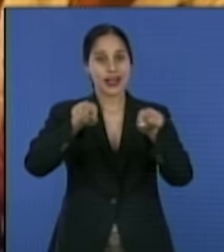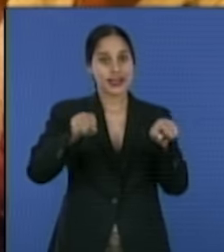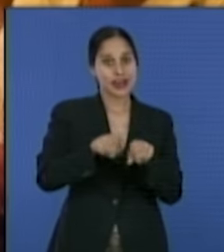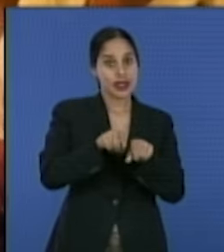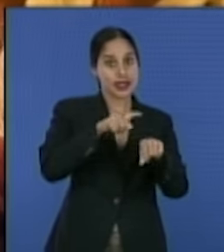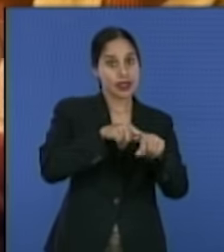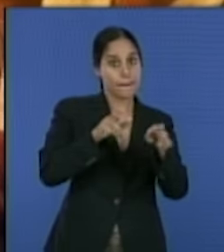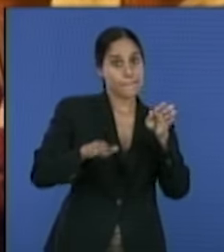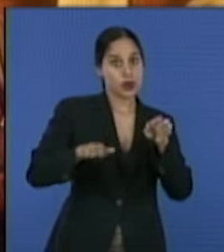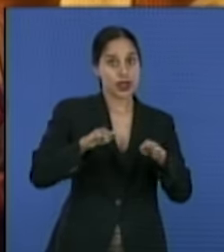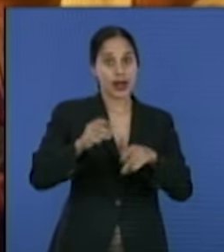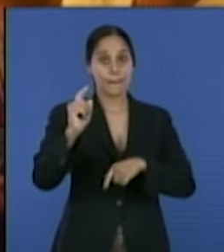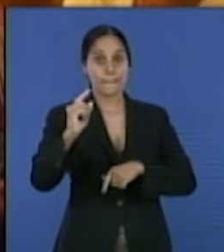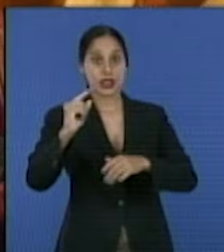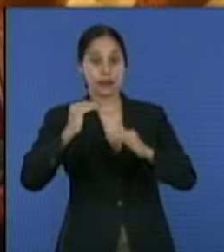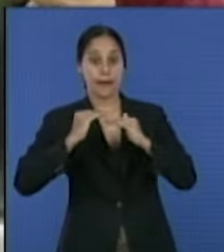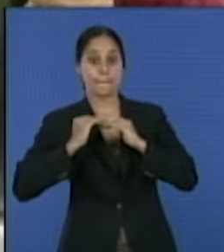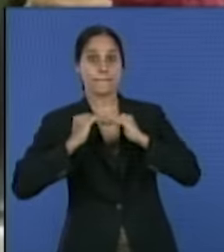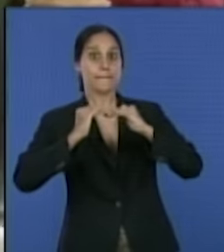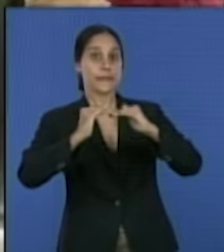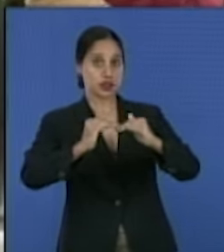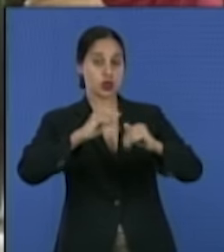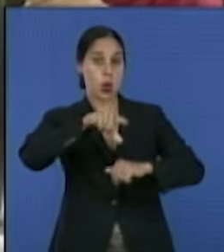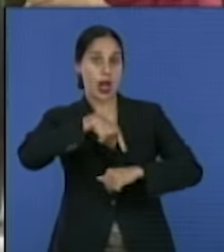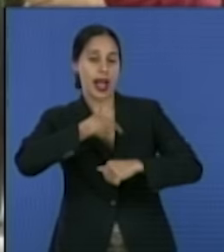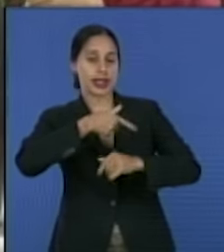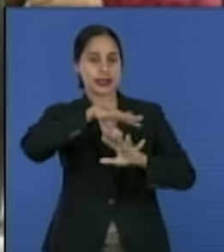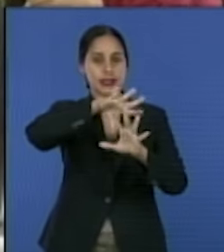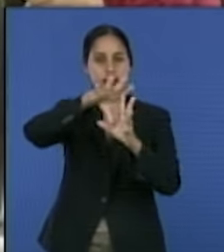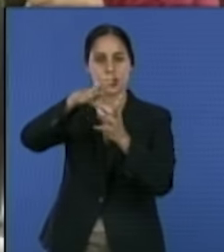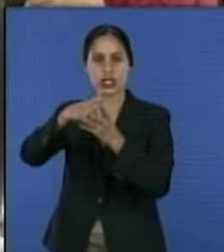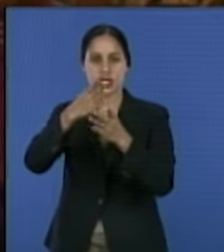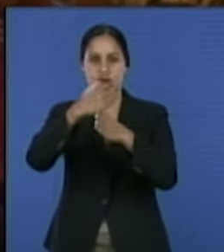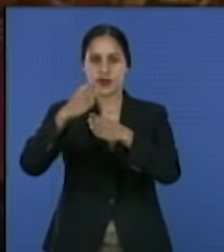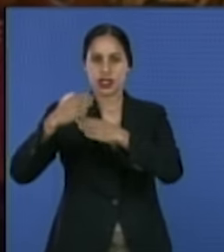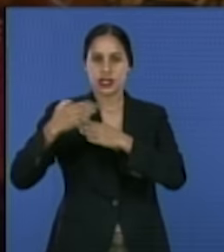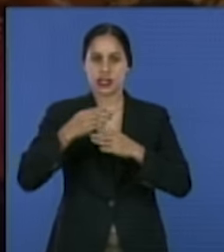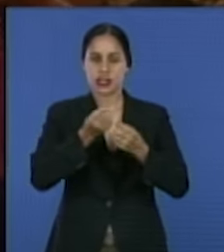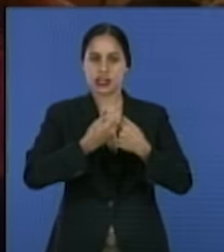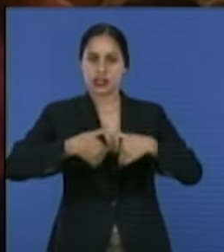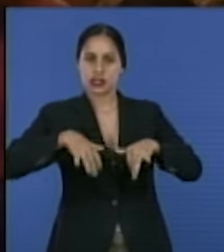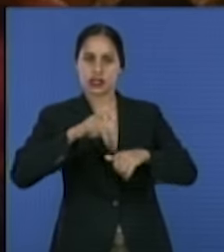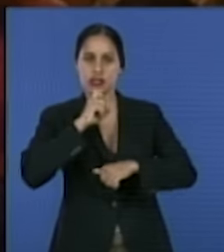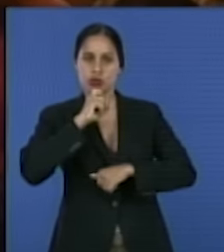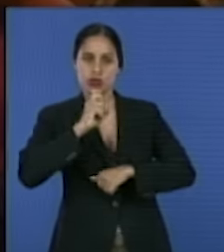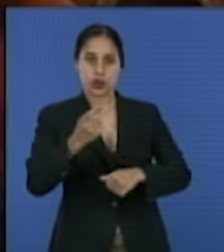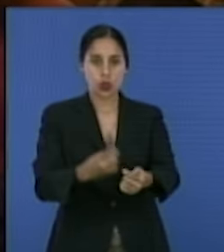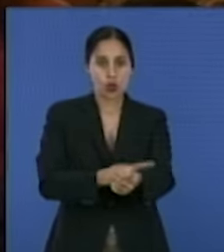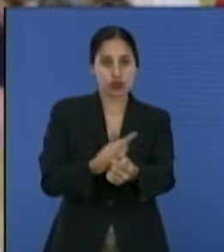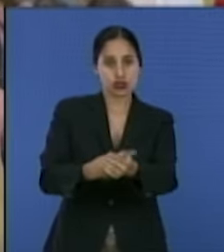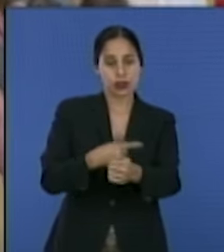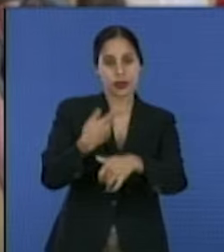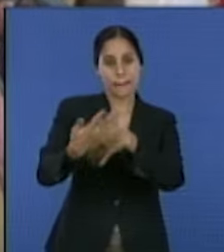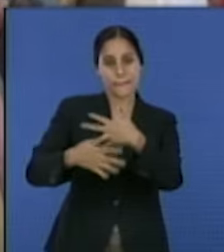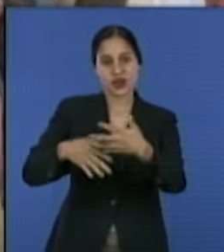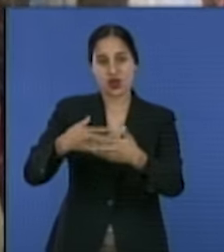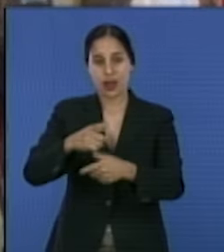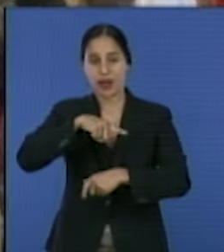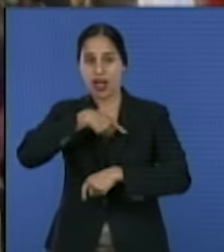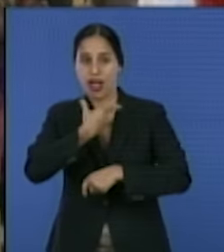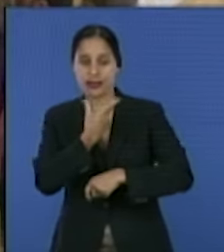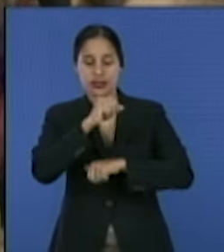del primer piso del Edificio de Arte Universal, explora la compleja relación entre la tradición y la ruptura en el arte